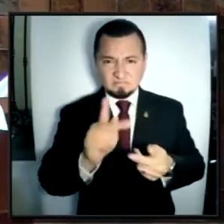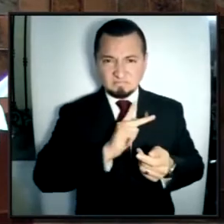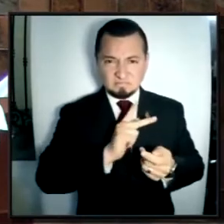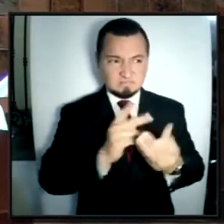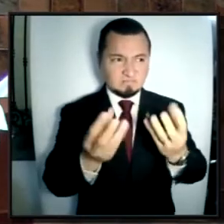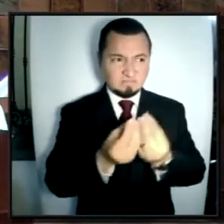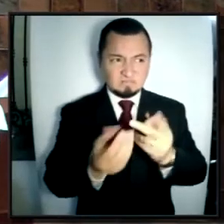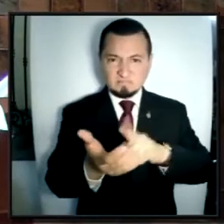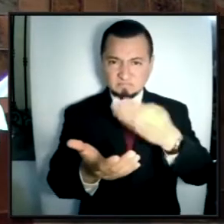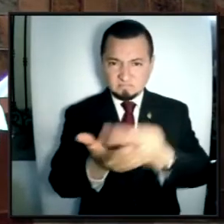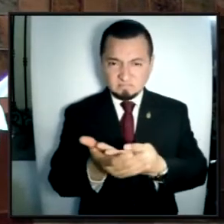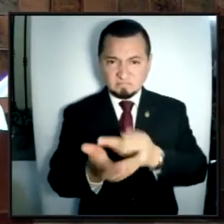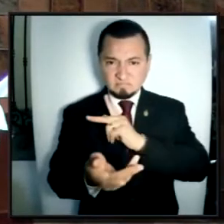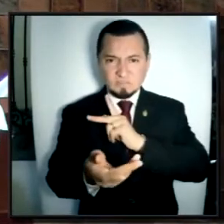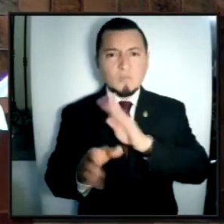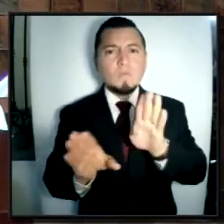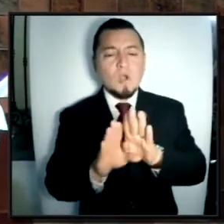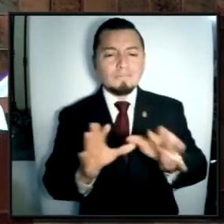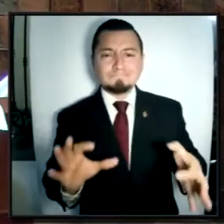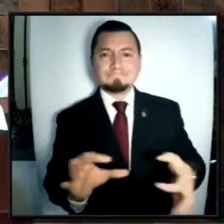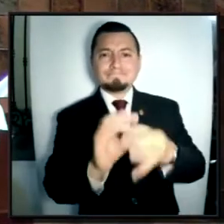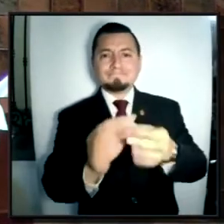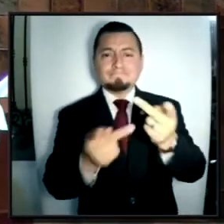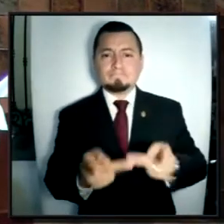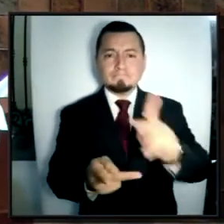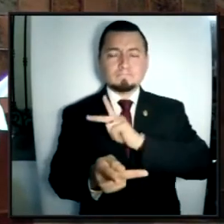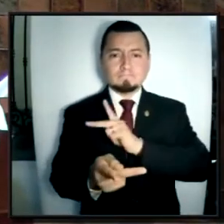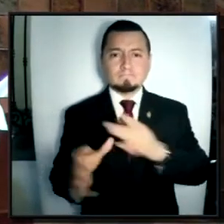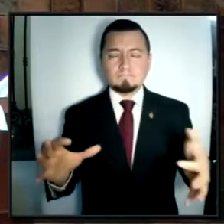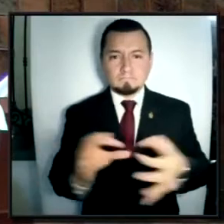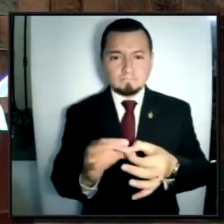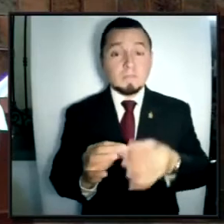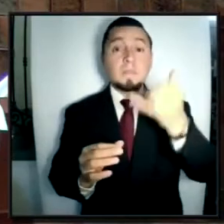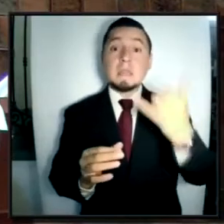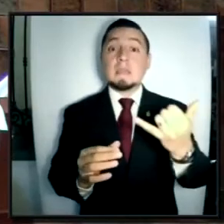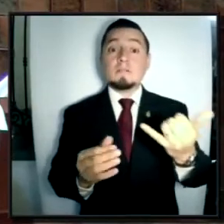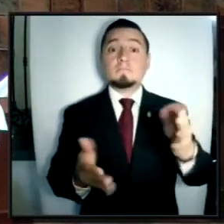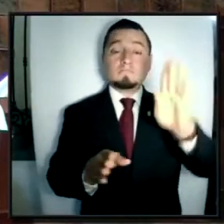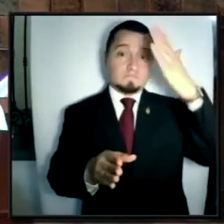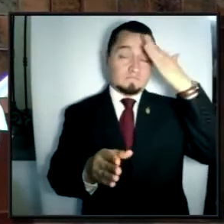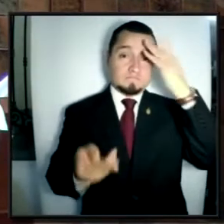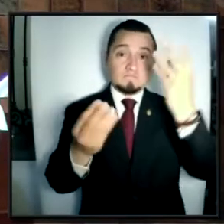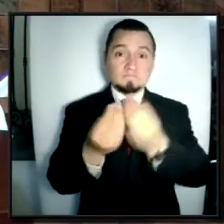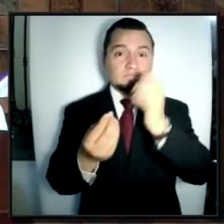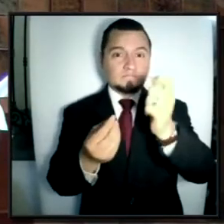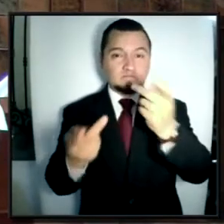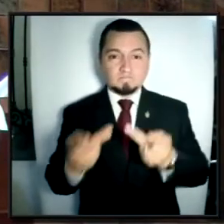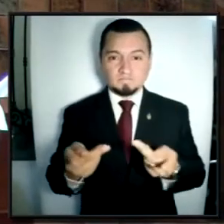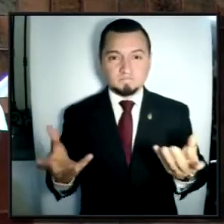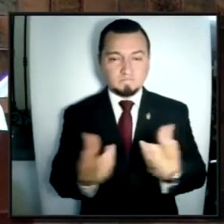y definir cómo ayudamos, para fortalecer las instituciones y las alianzas que tanto nos hicieron ya progresar.